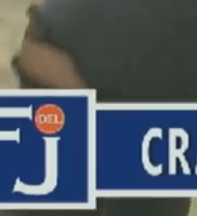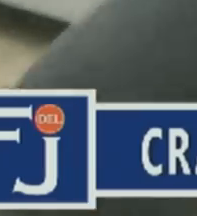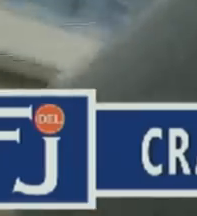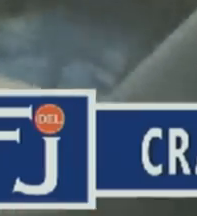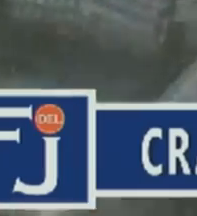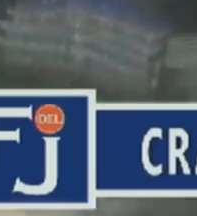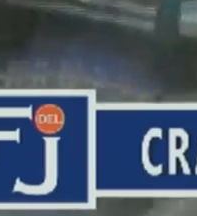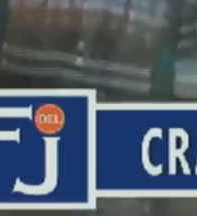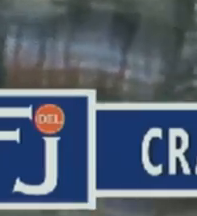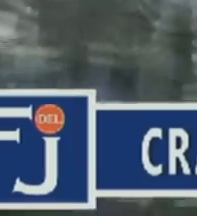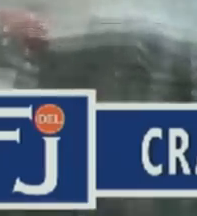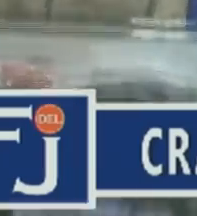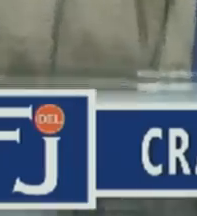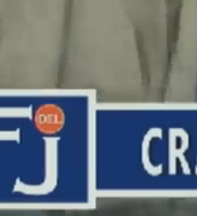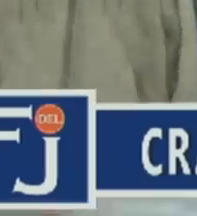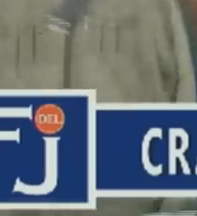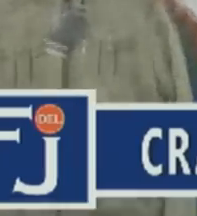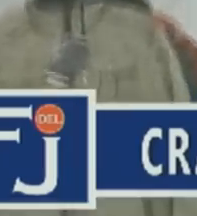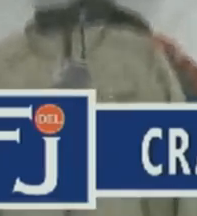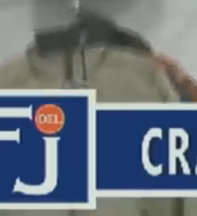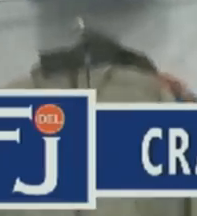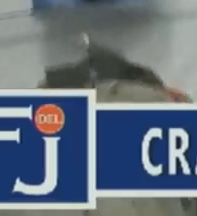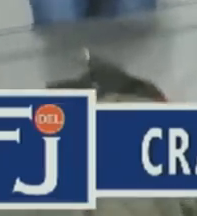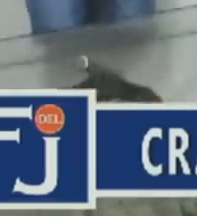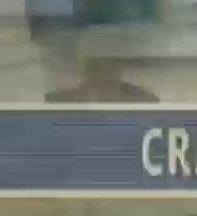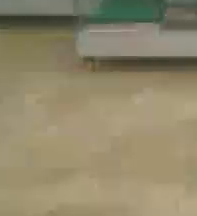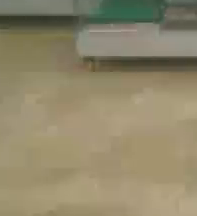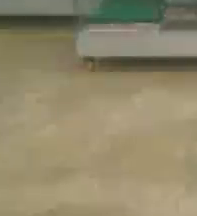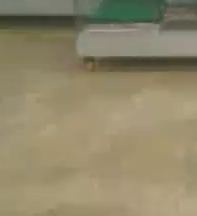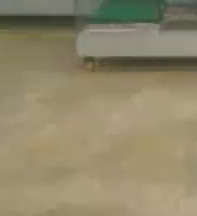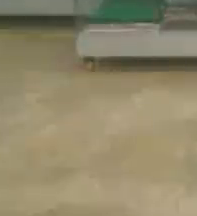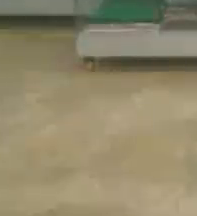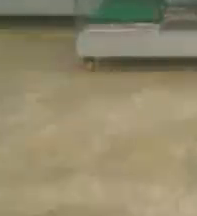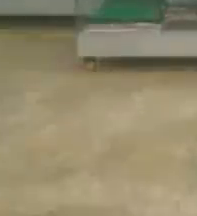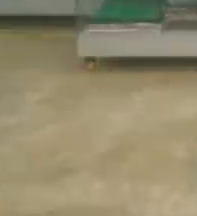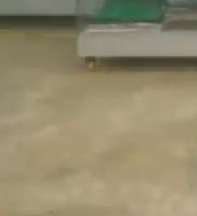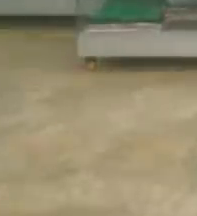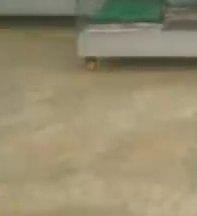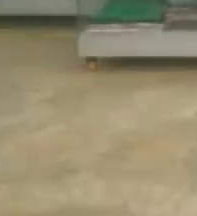Feria del Gym, garantizamos la calidad de nuestras prendas.